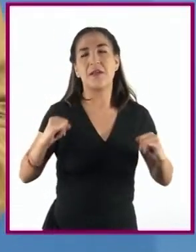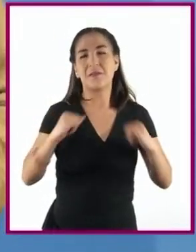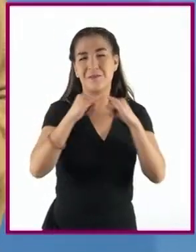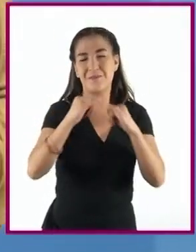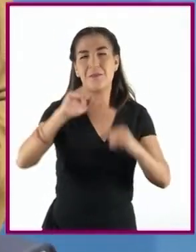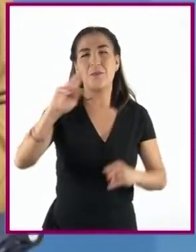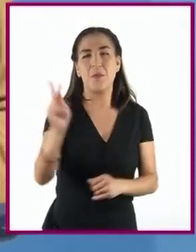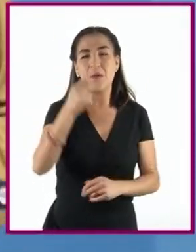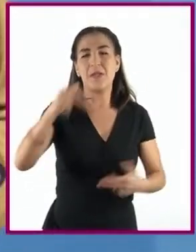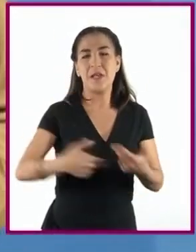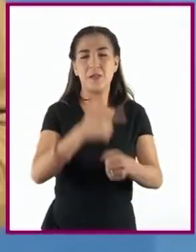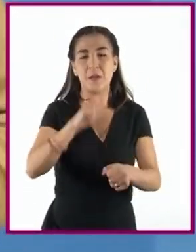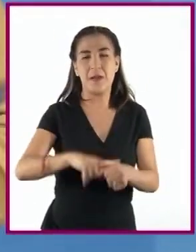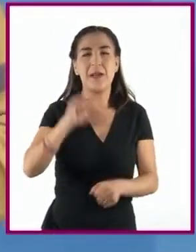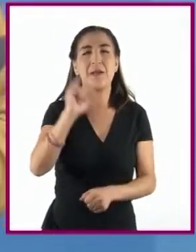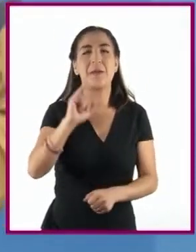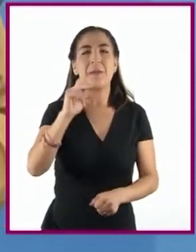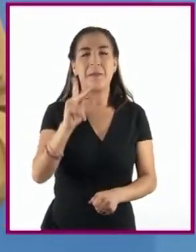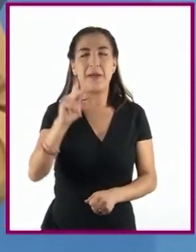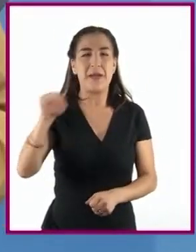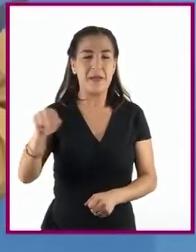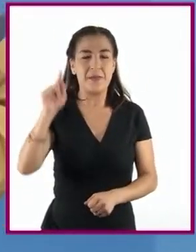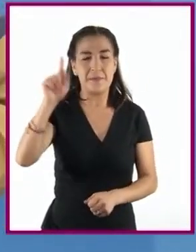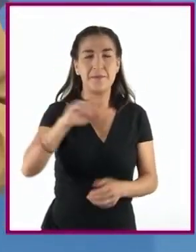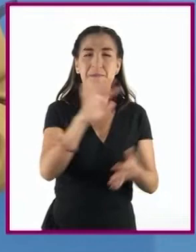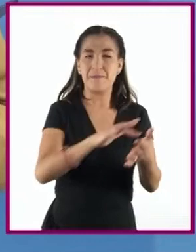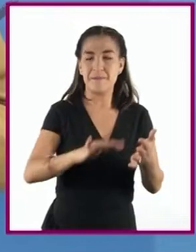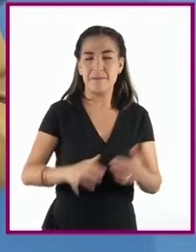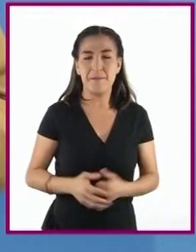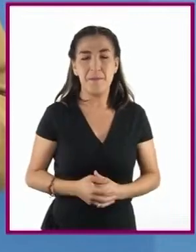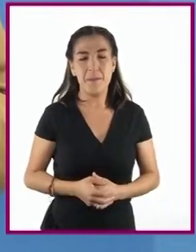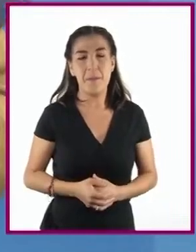Nacional, preso en Lecumberri. Y dice así.